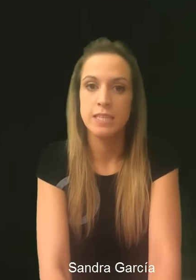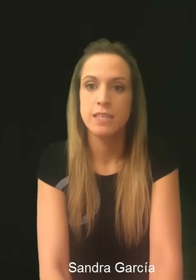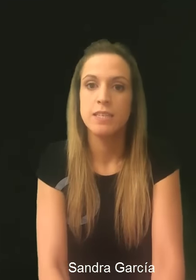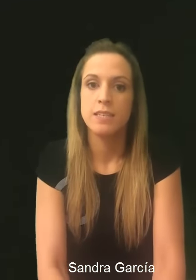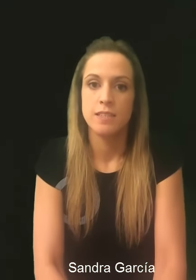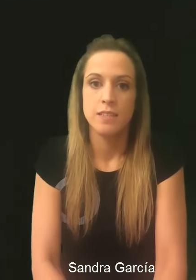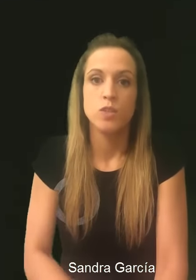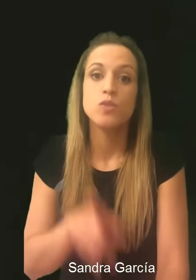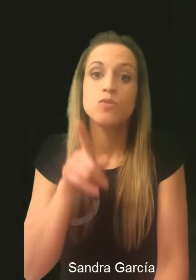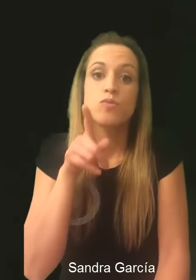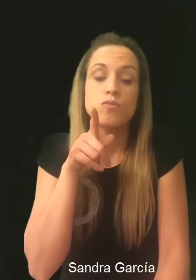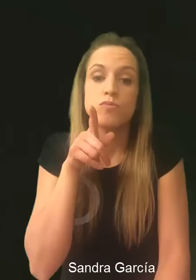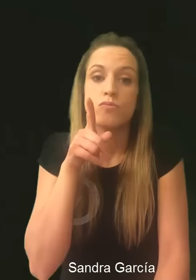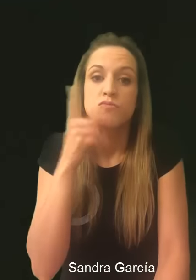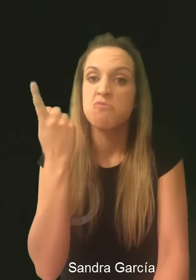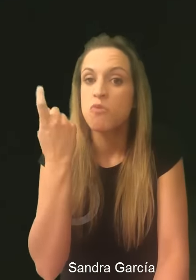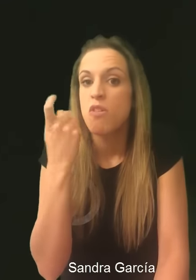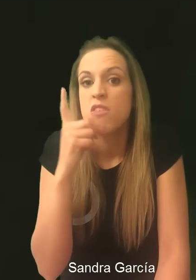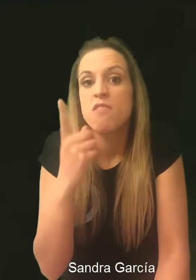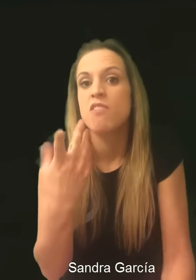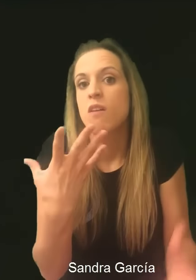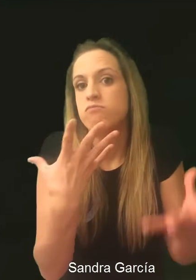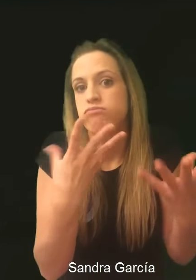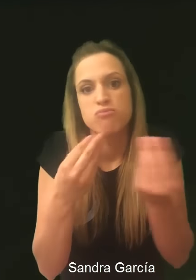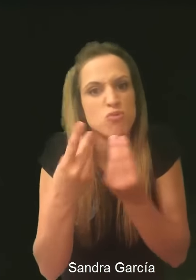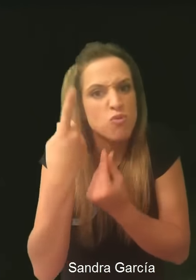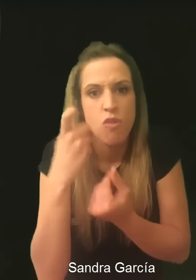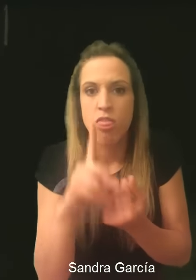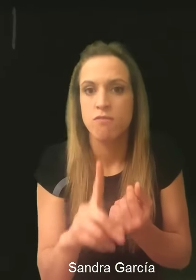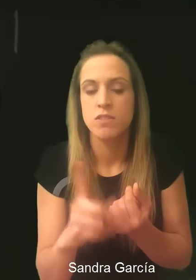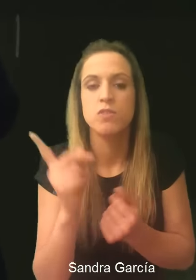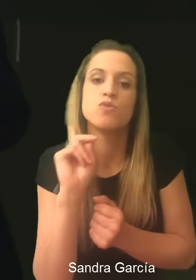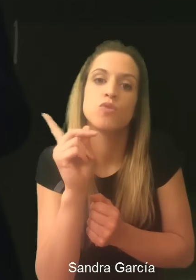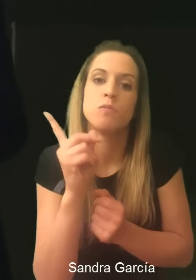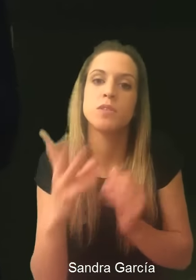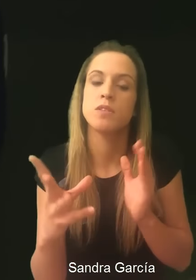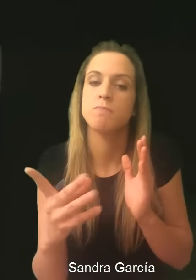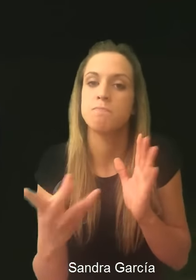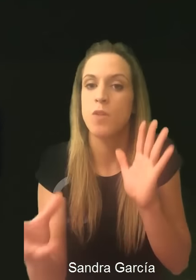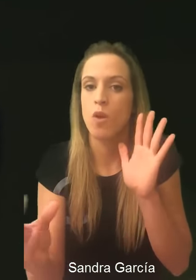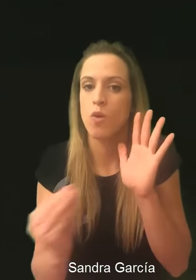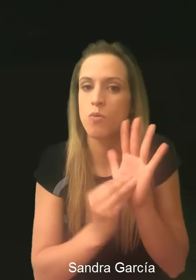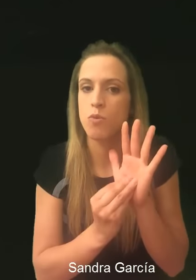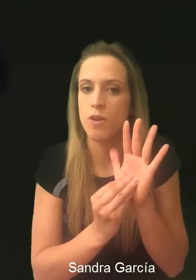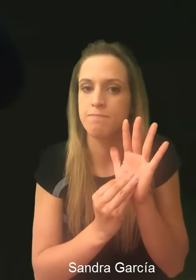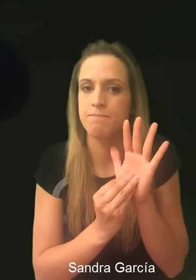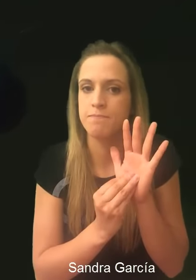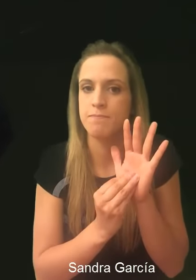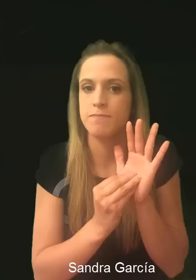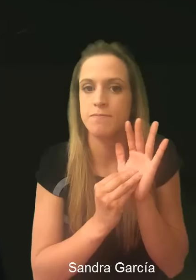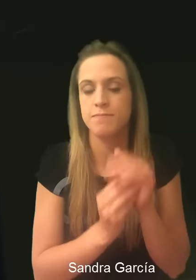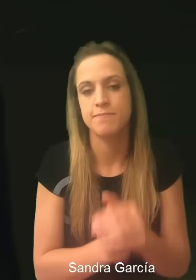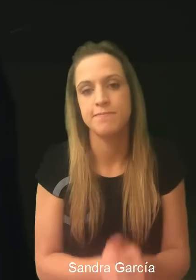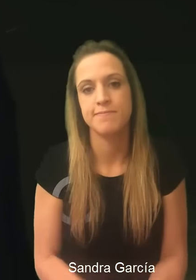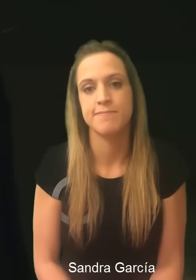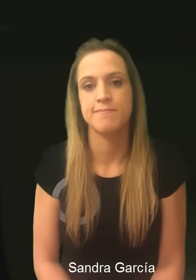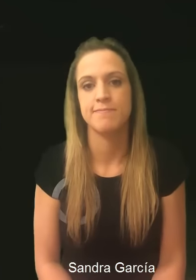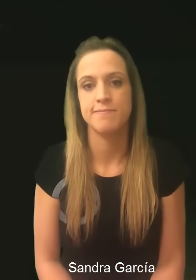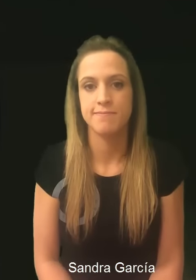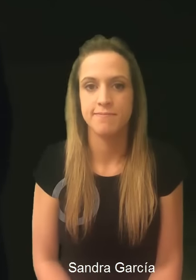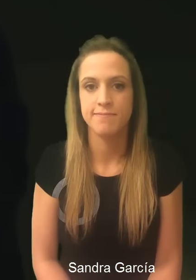y tú las tienes que incorporar, nada más. No necesitas gran cosa. Si yo lo puedo hacer, imaginaros vosotros mucho mejor.